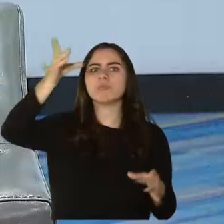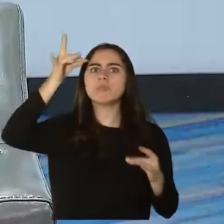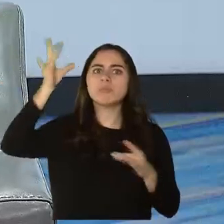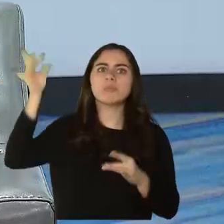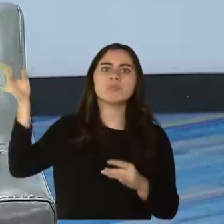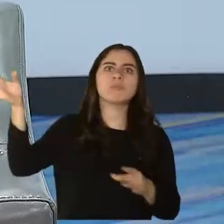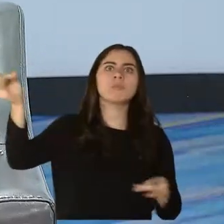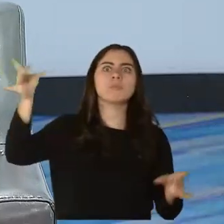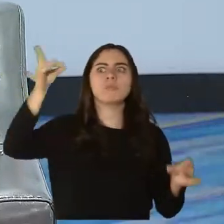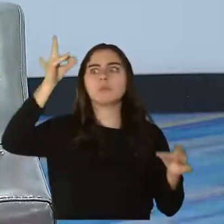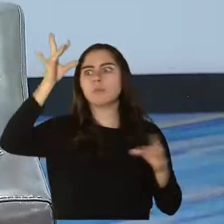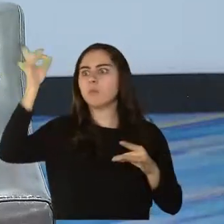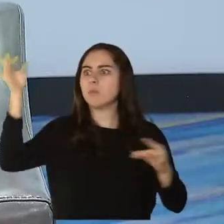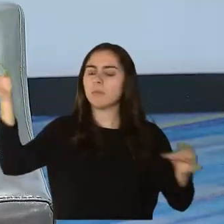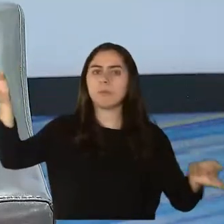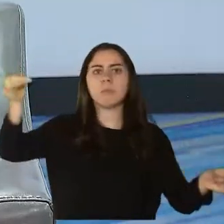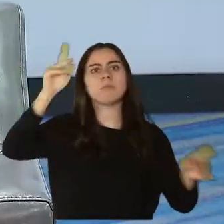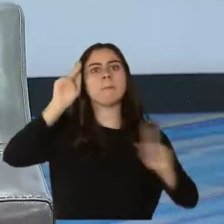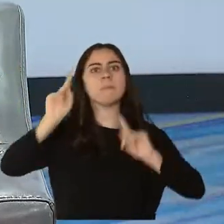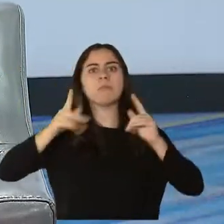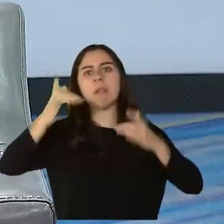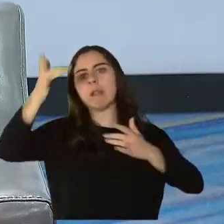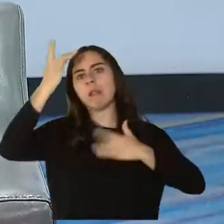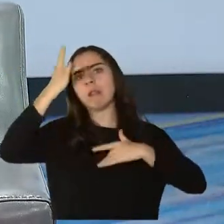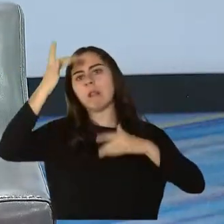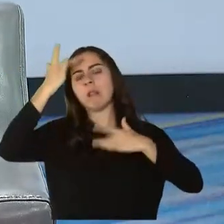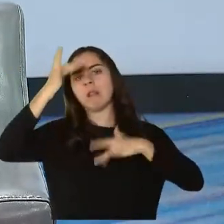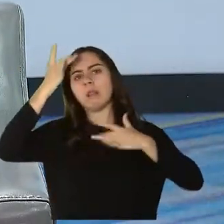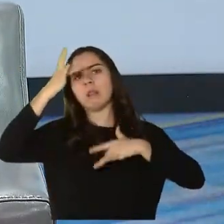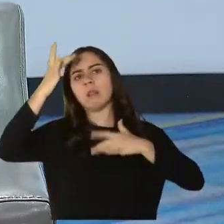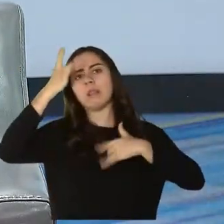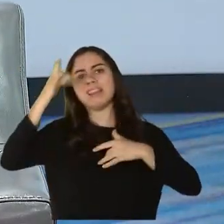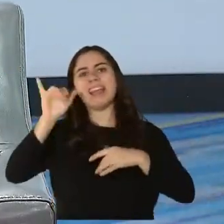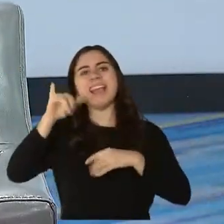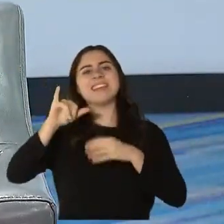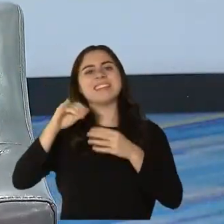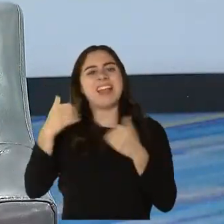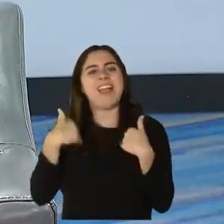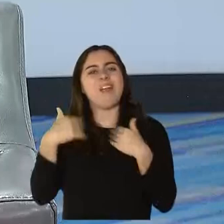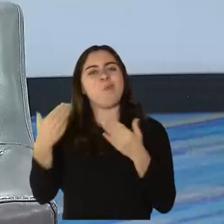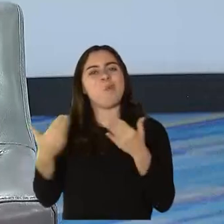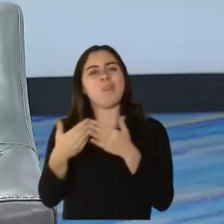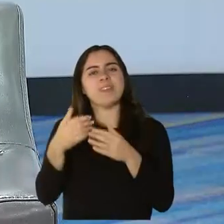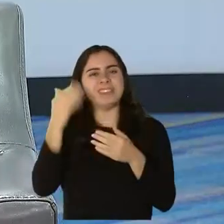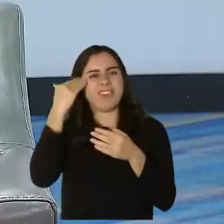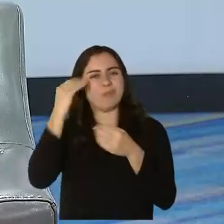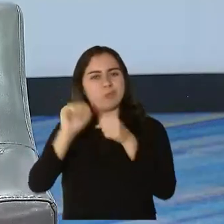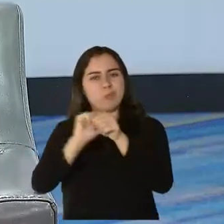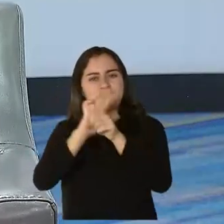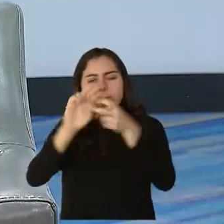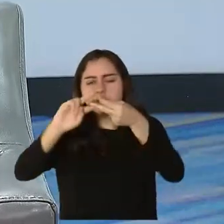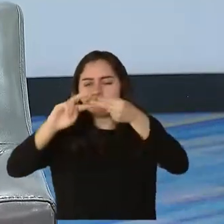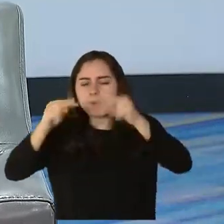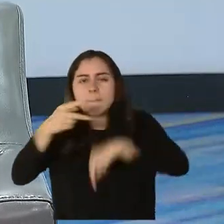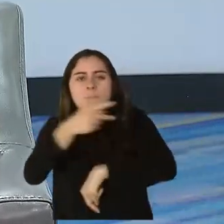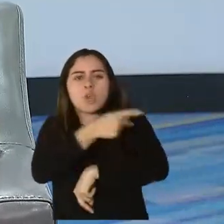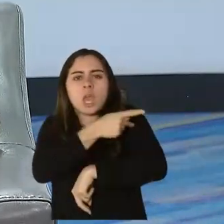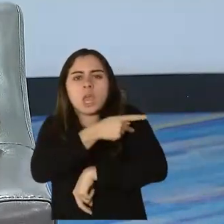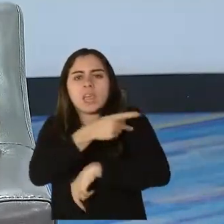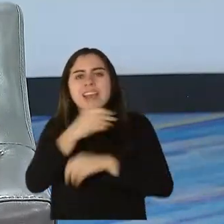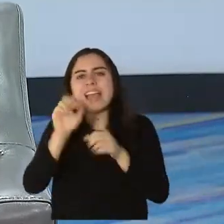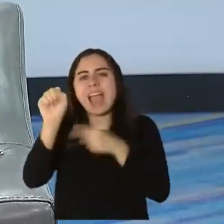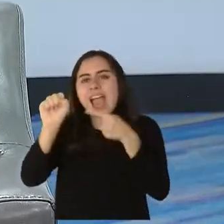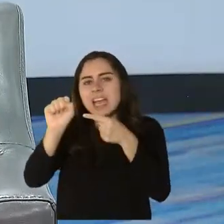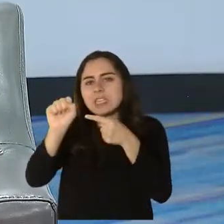spike de la proteína S, eso puede tener eventualmente un efecto en